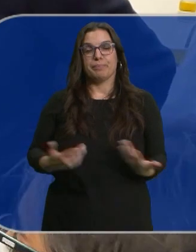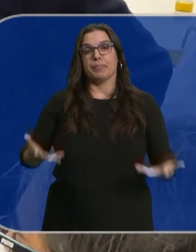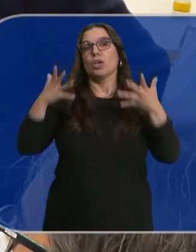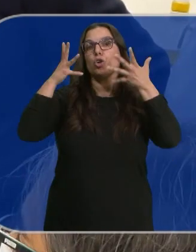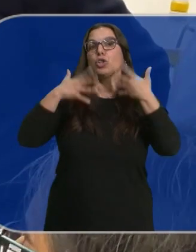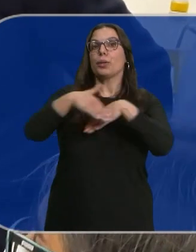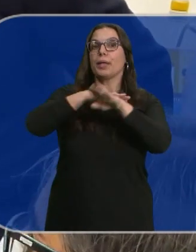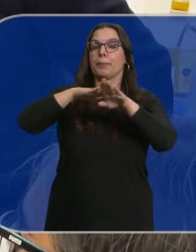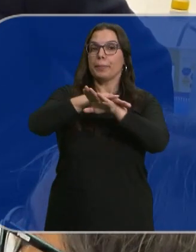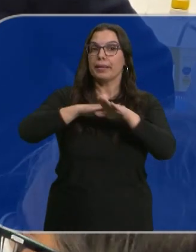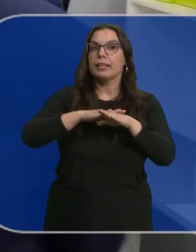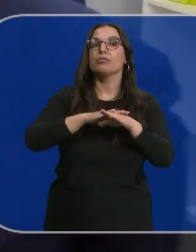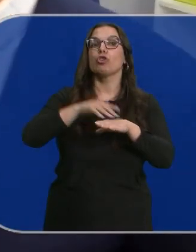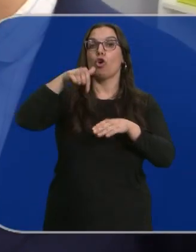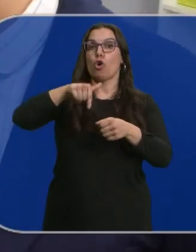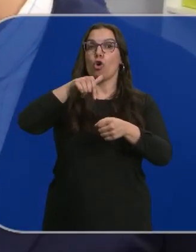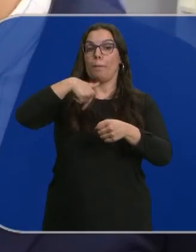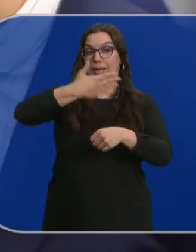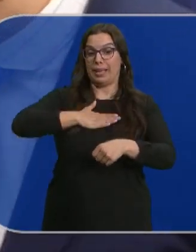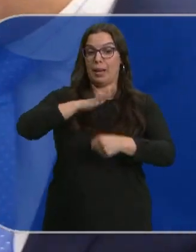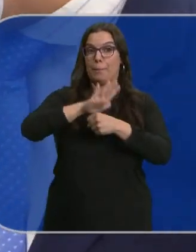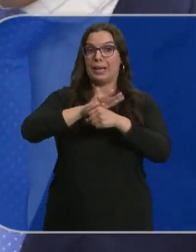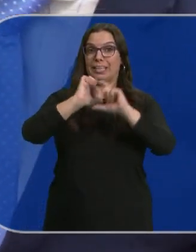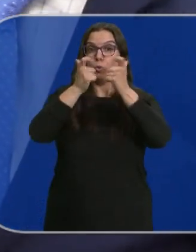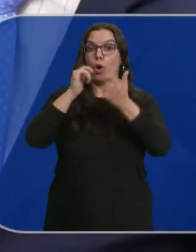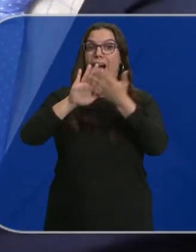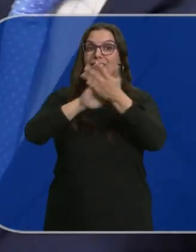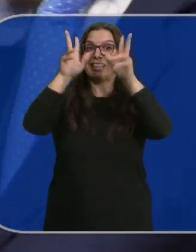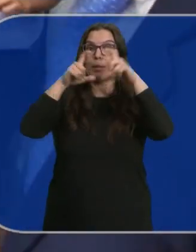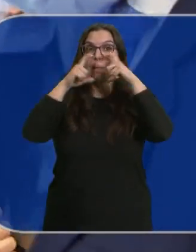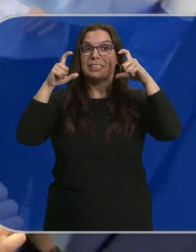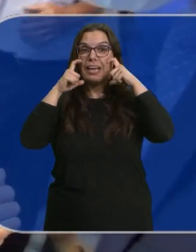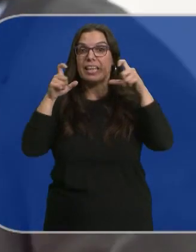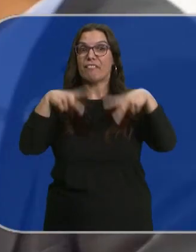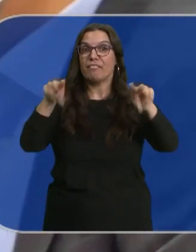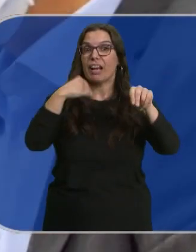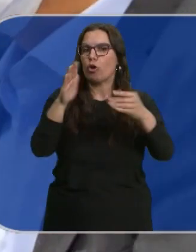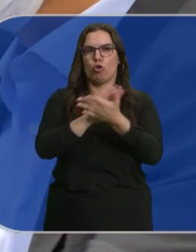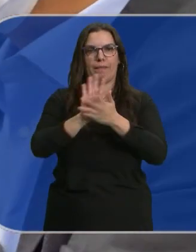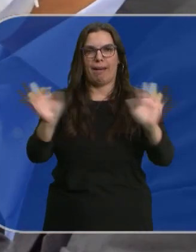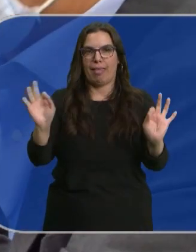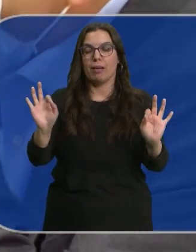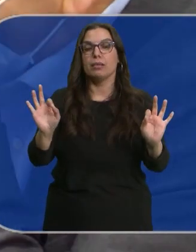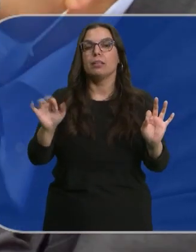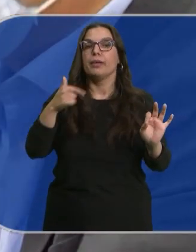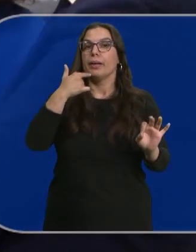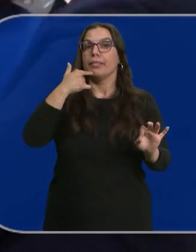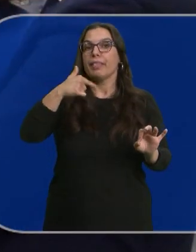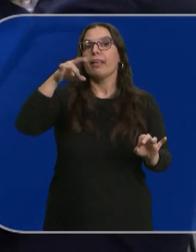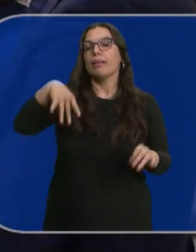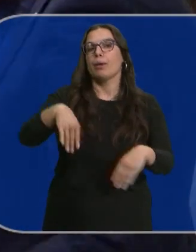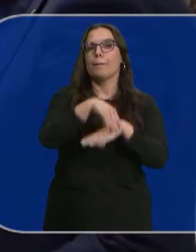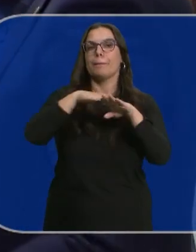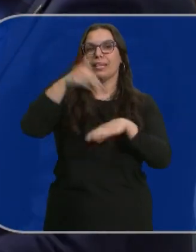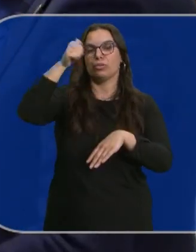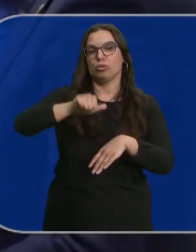El Consejo de Ministros no abordará este martes la retirada de las mascarillas en centros sanitarios, sociosanitarios y farmacias. Así lo ha afirmado hoy el ministro de